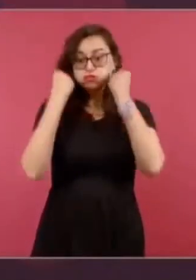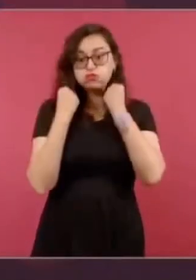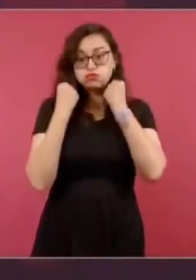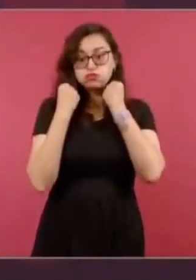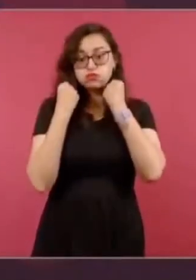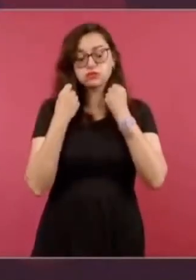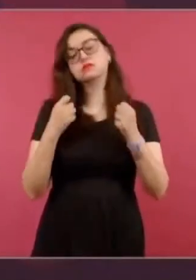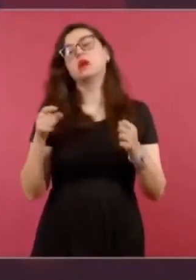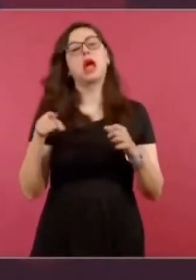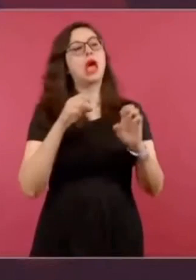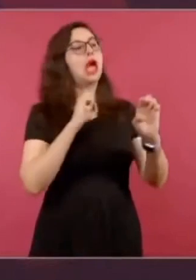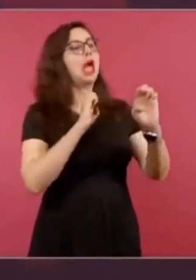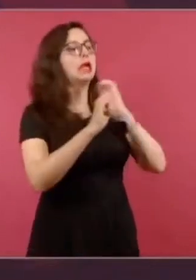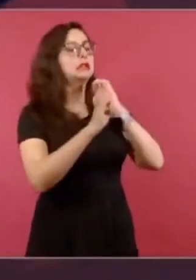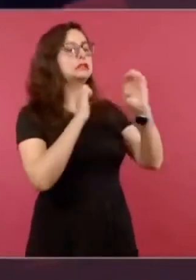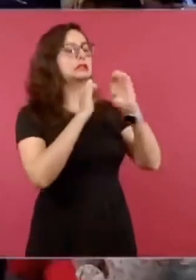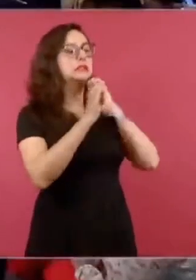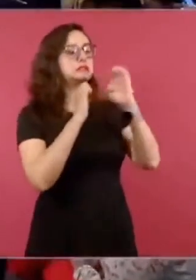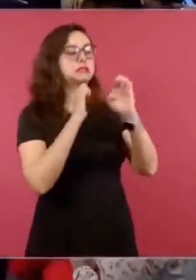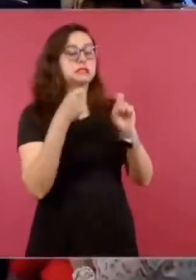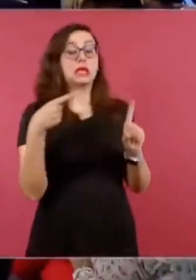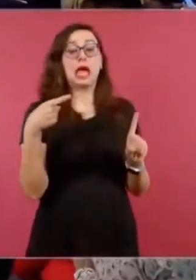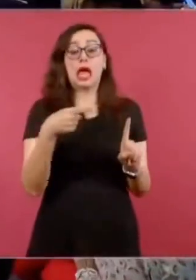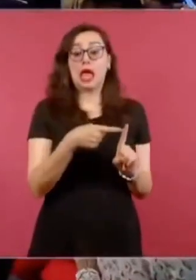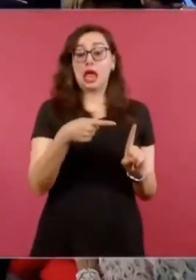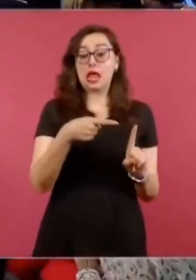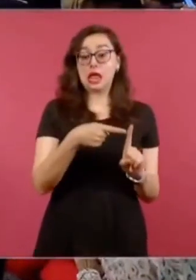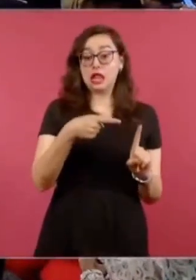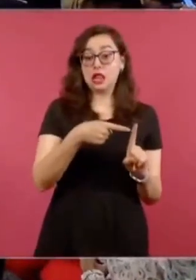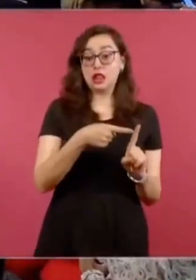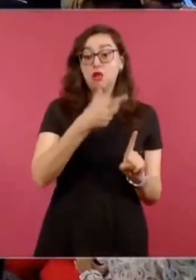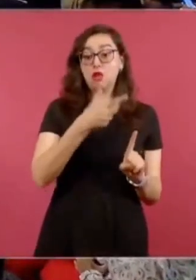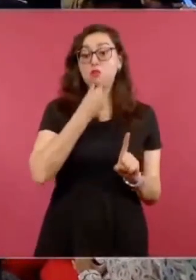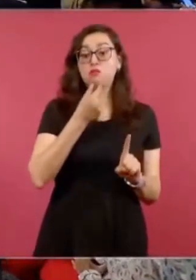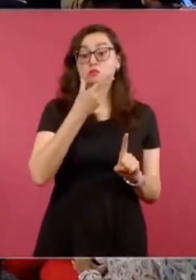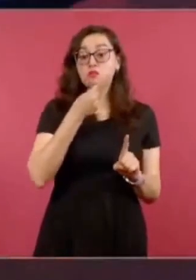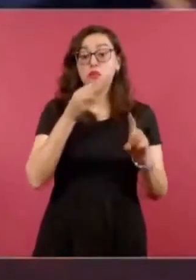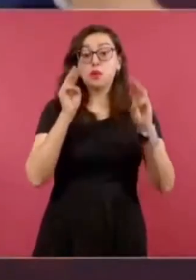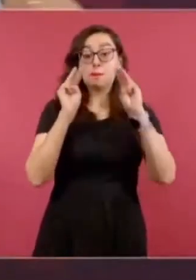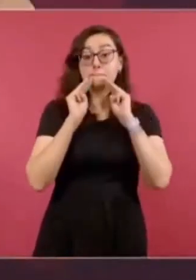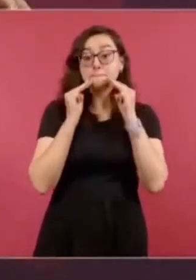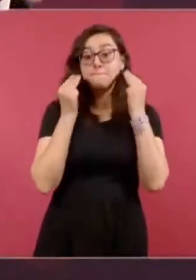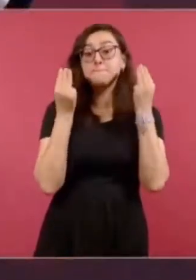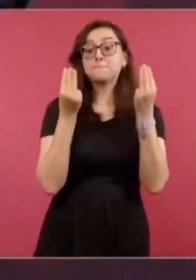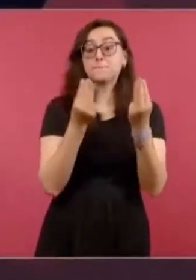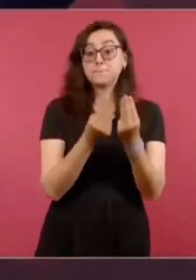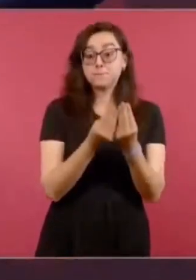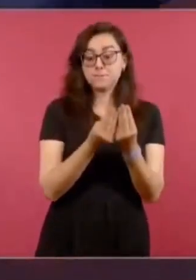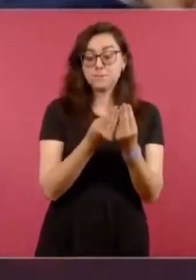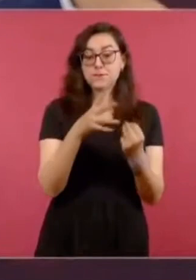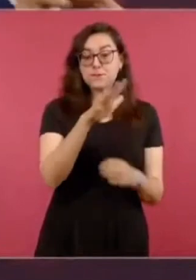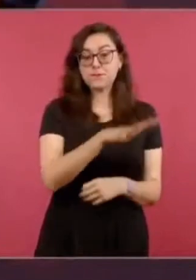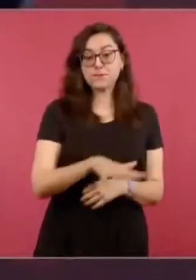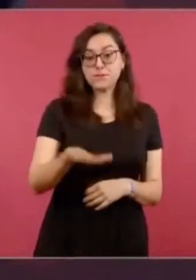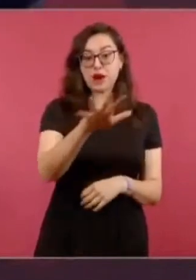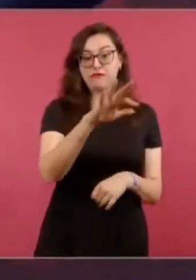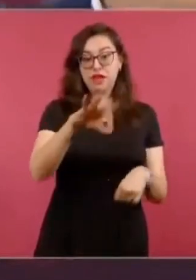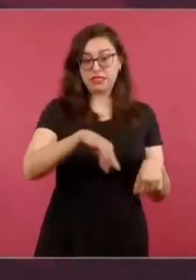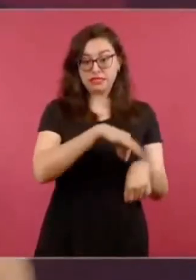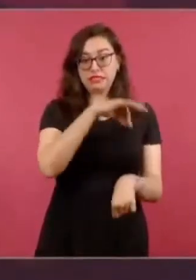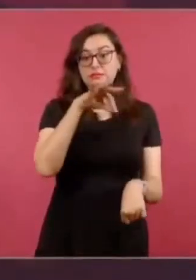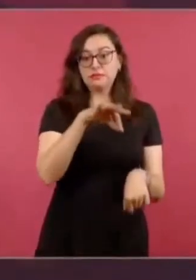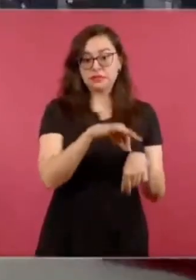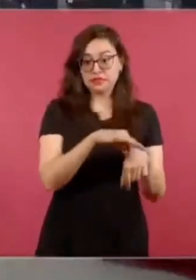jefe de una banda que opera en la región de Chilpancingo.